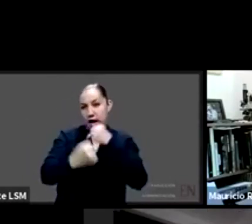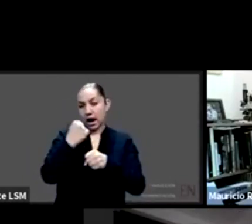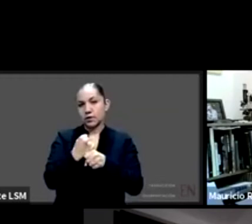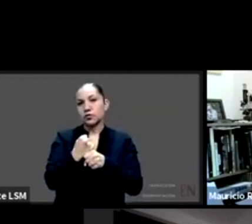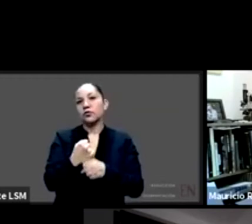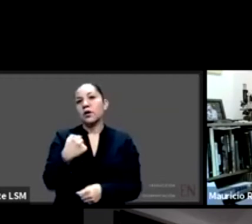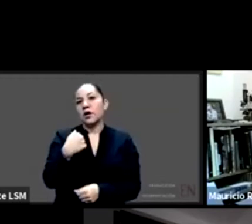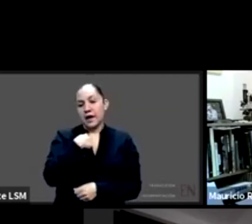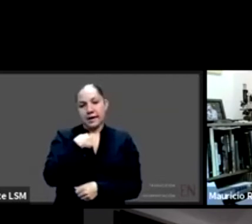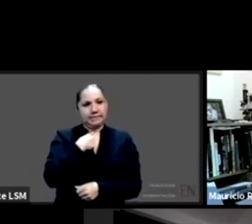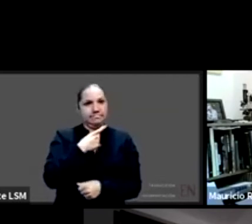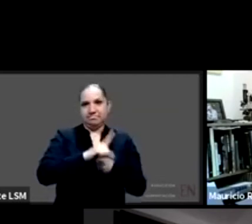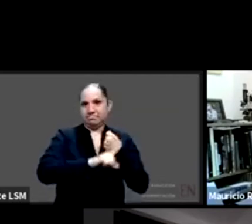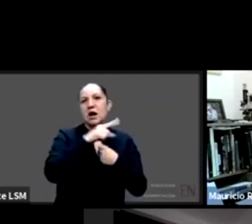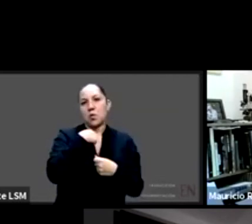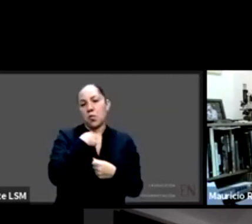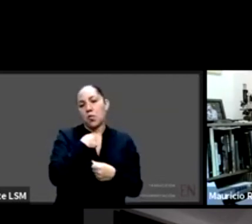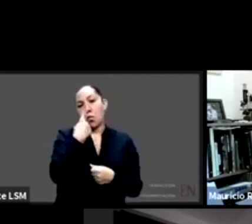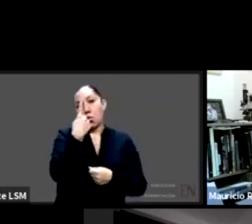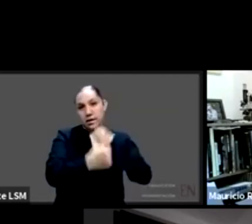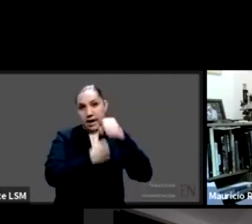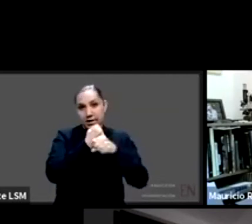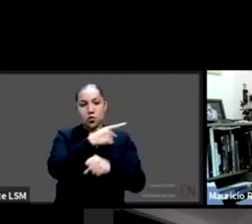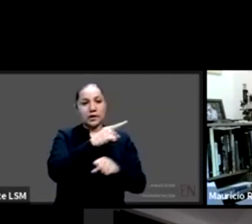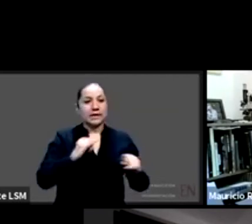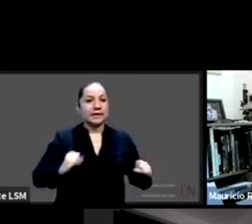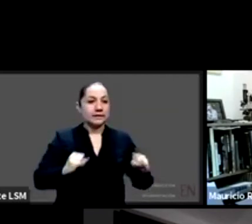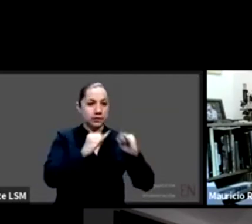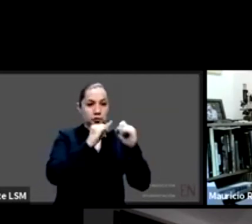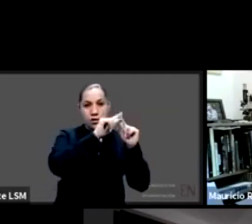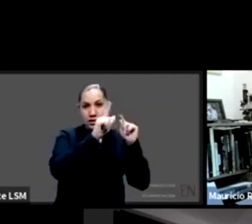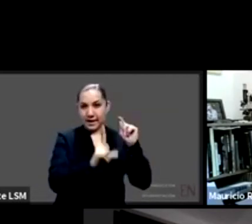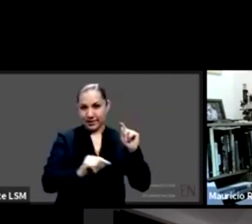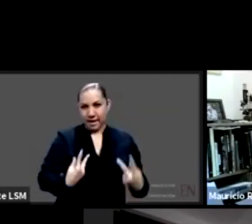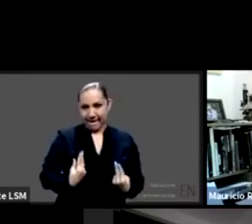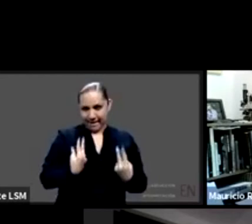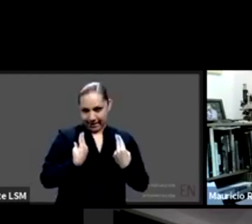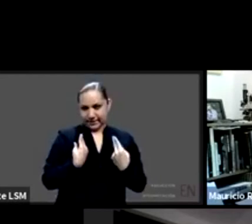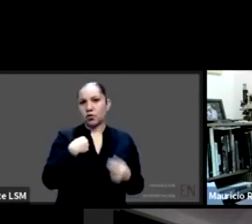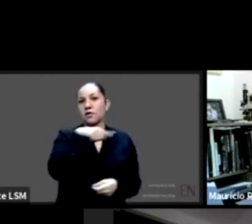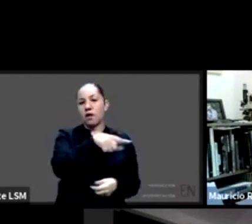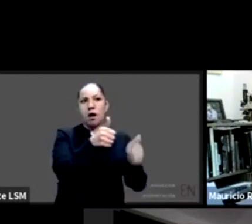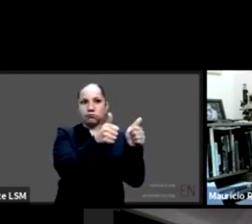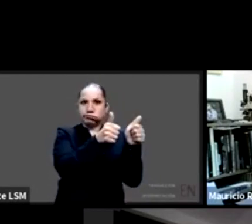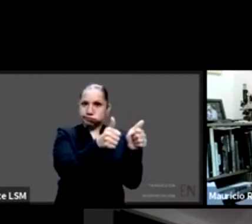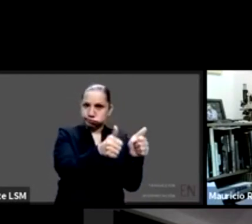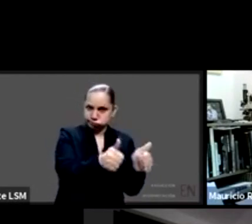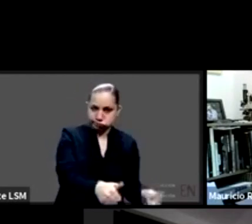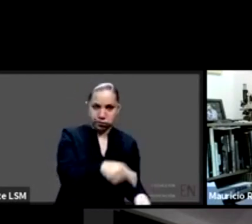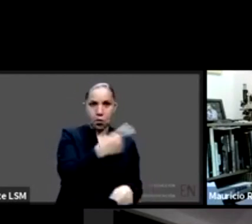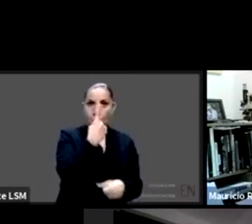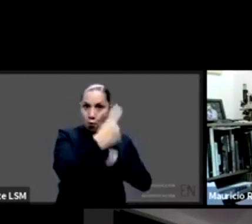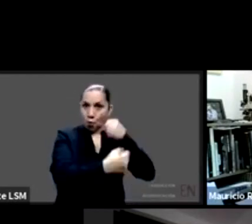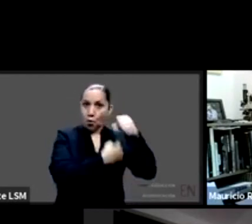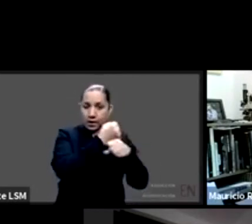en el Instituto Nacional de Cancerología mi esposa fue diagnosticada con cáncer y lamentablemente un año después